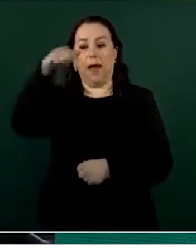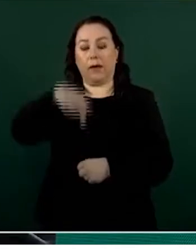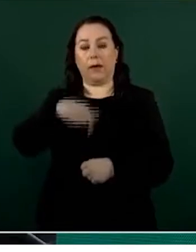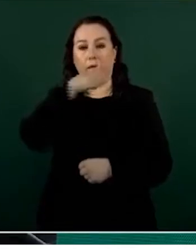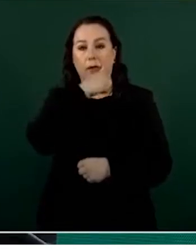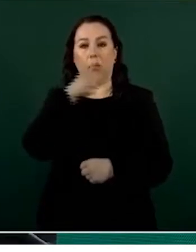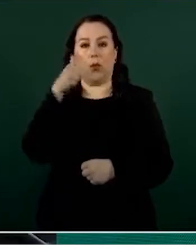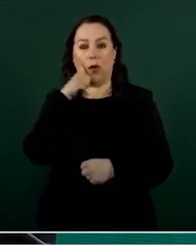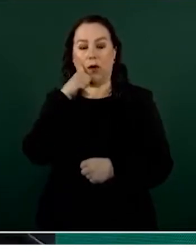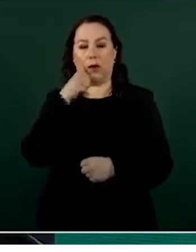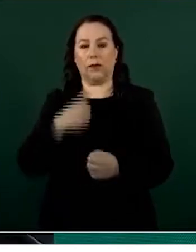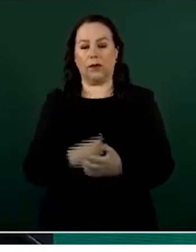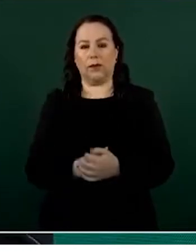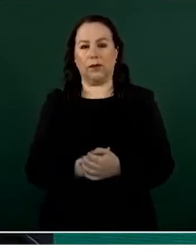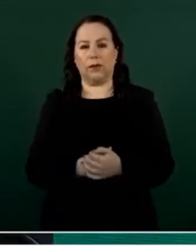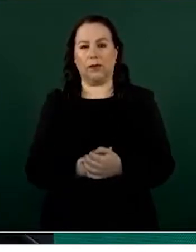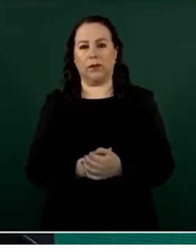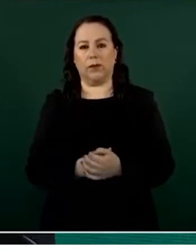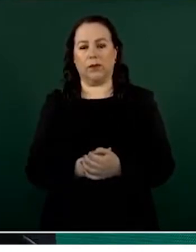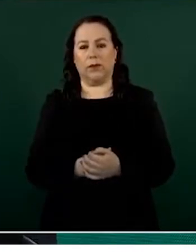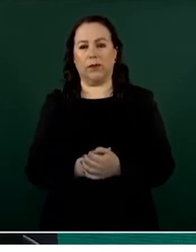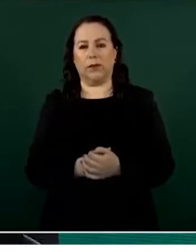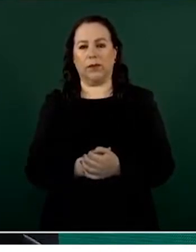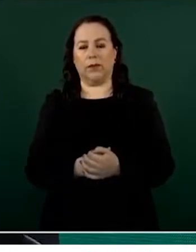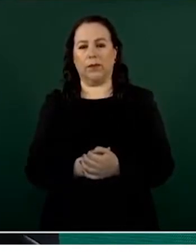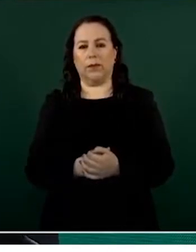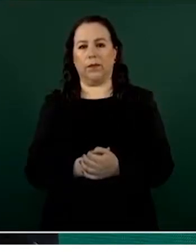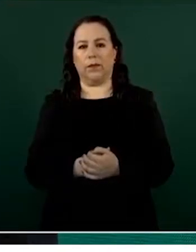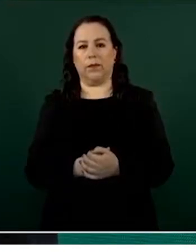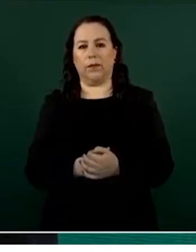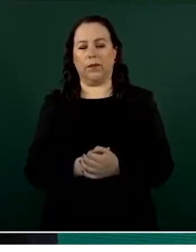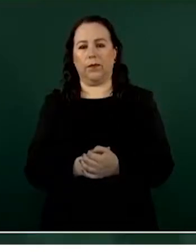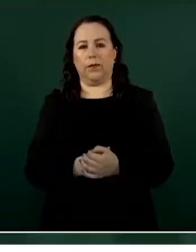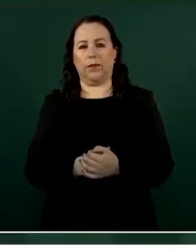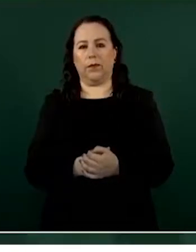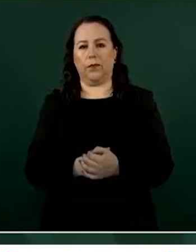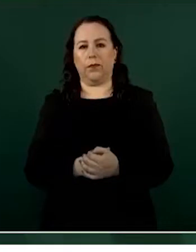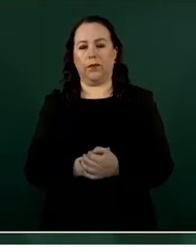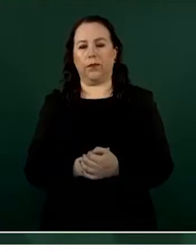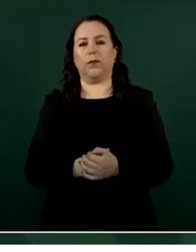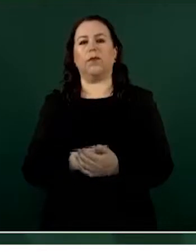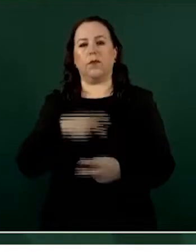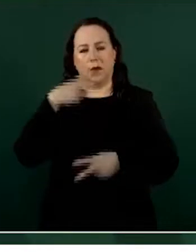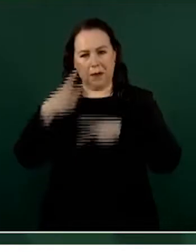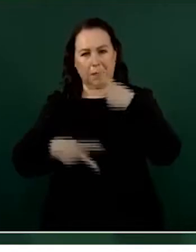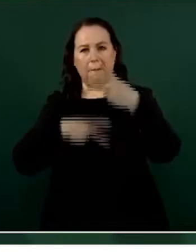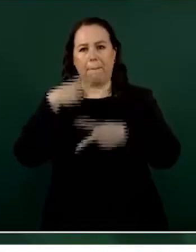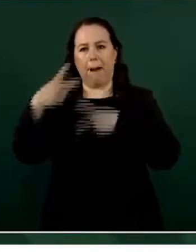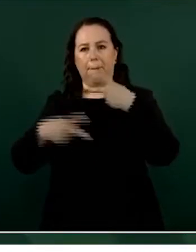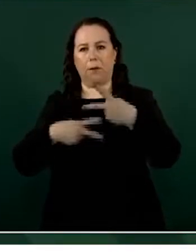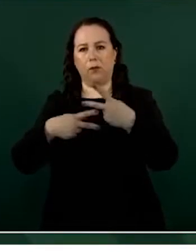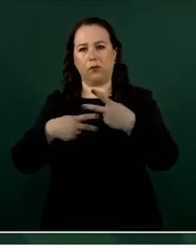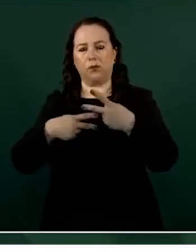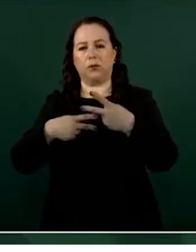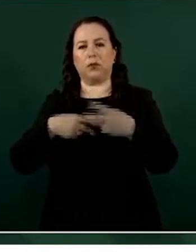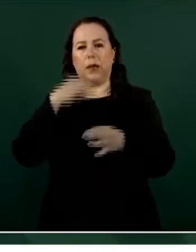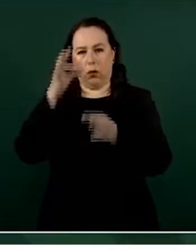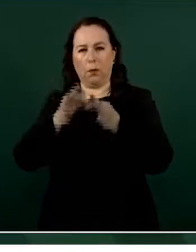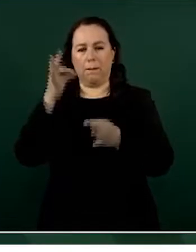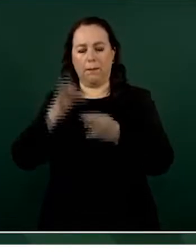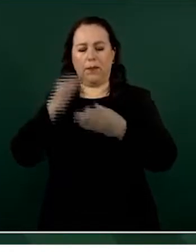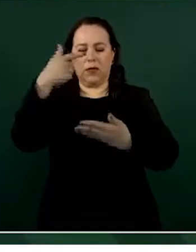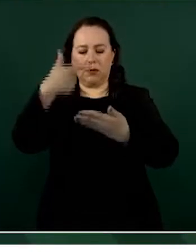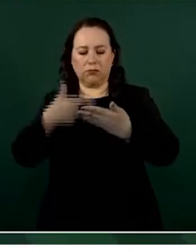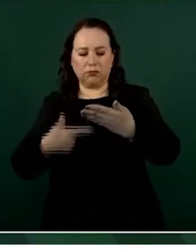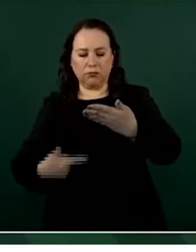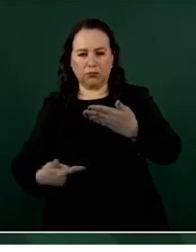y vamos a cumplir con una agenda que